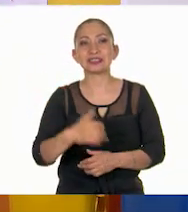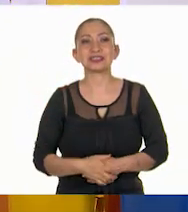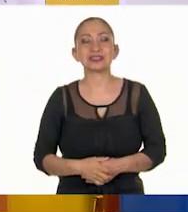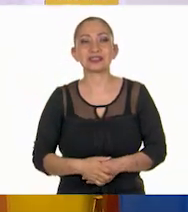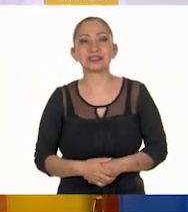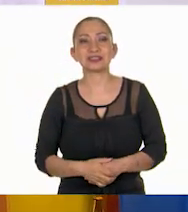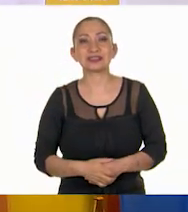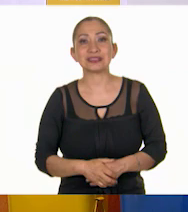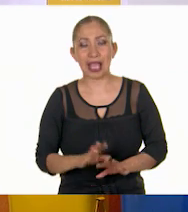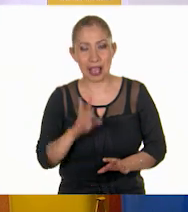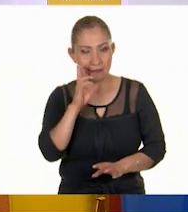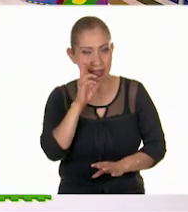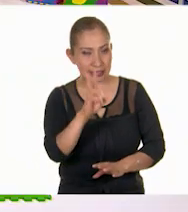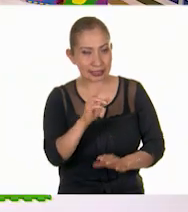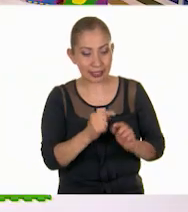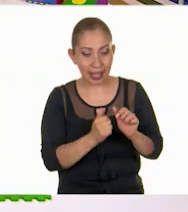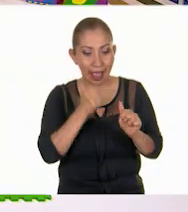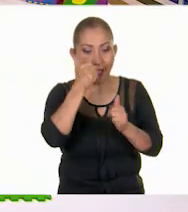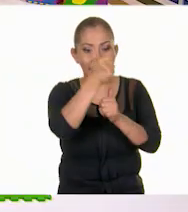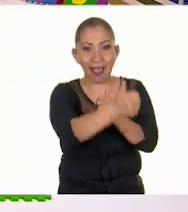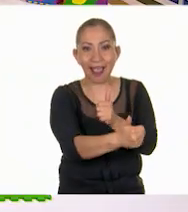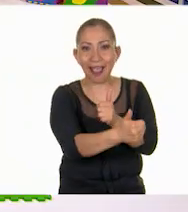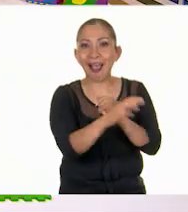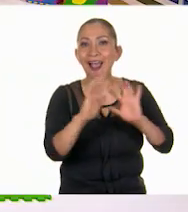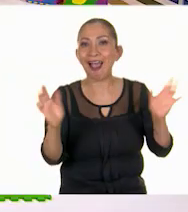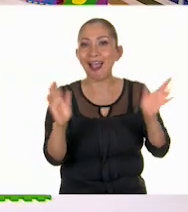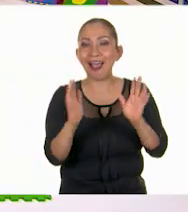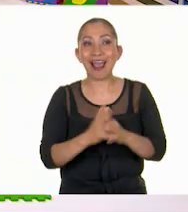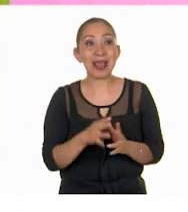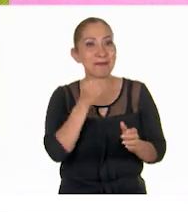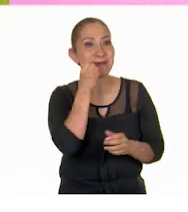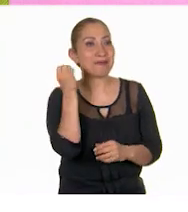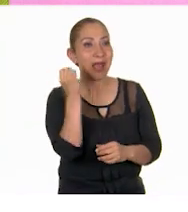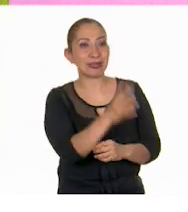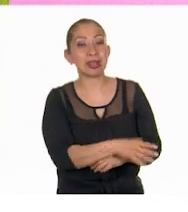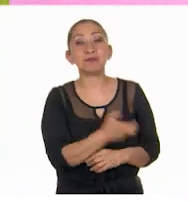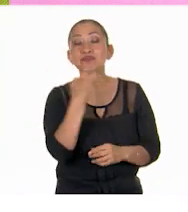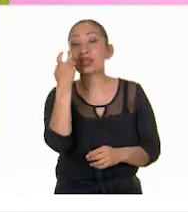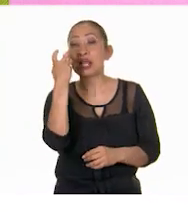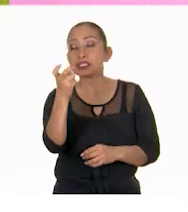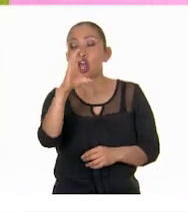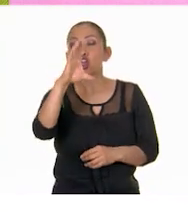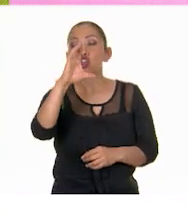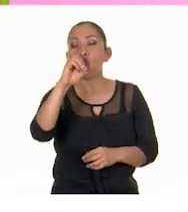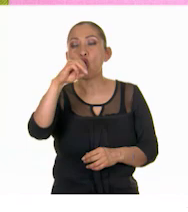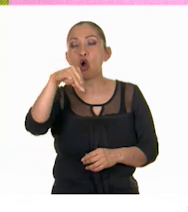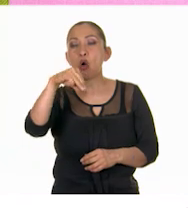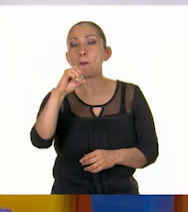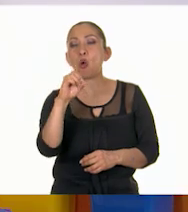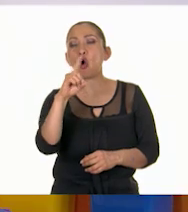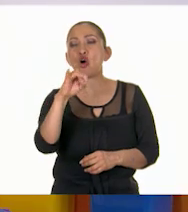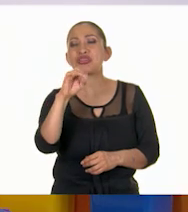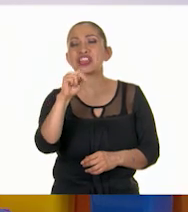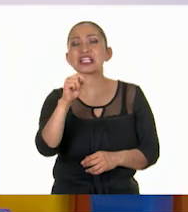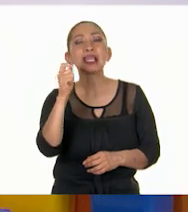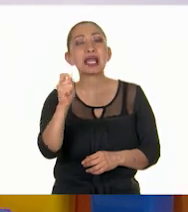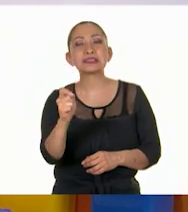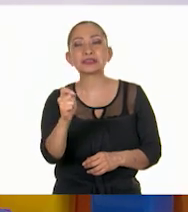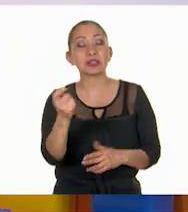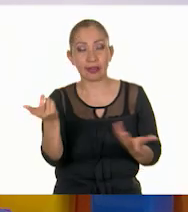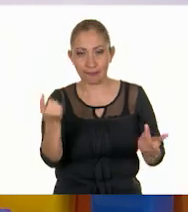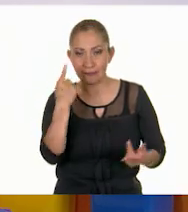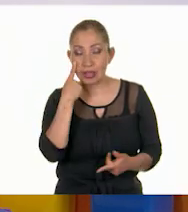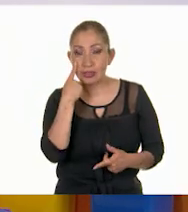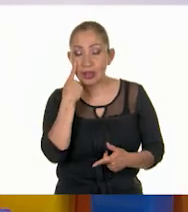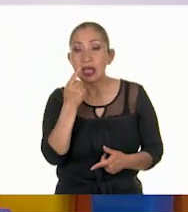seis. ¿Ya ves, Mariana? Ya le di una vuelta. ¡Qué padre! Este es un comodín. ¿Entonces qué hacemos? Quiere decir